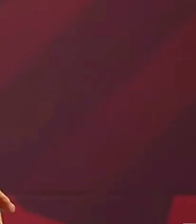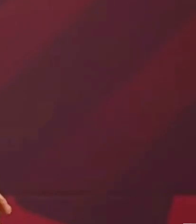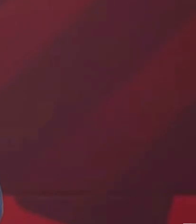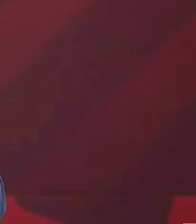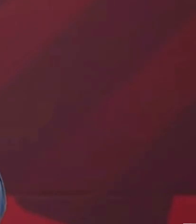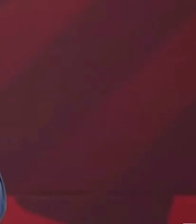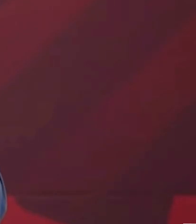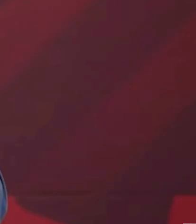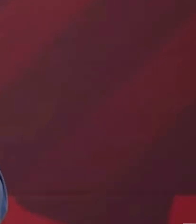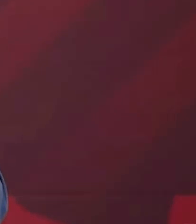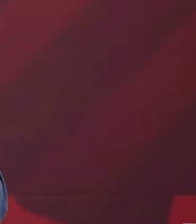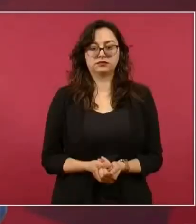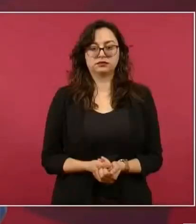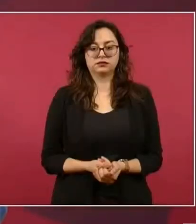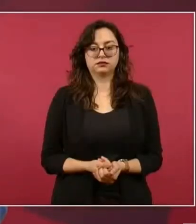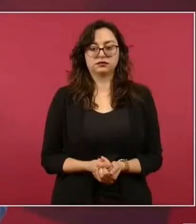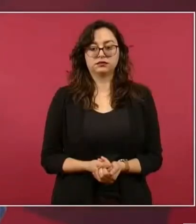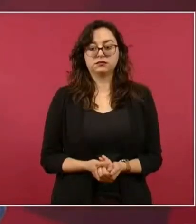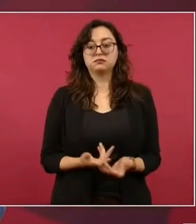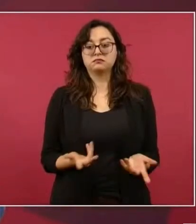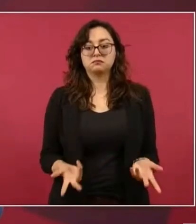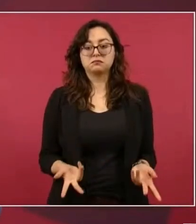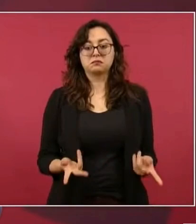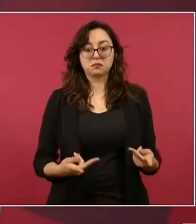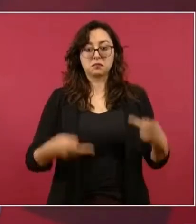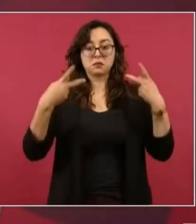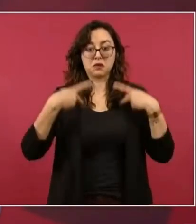el presupuesto público.